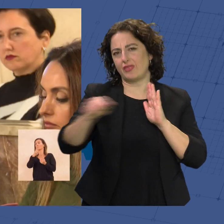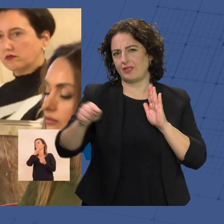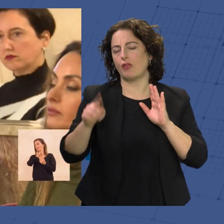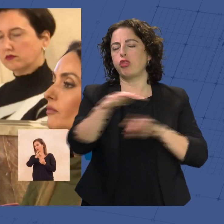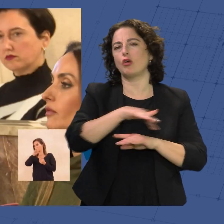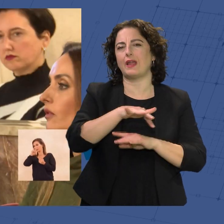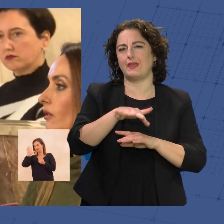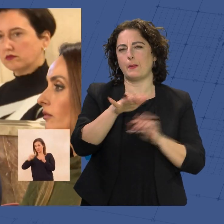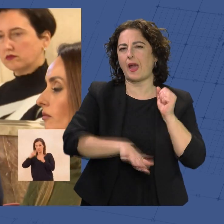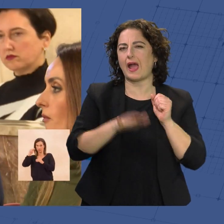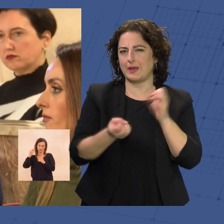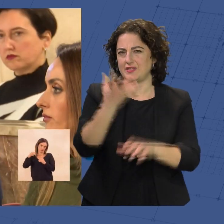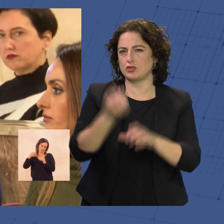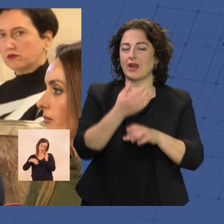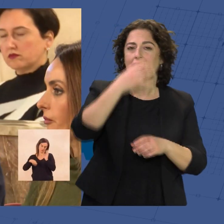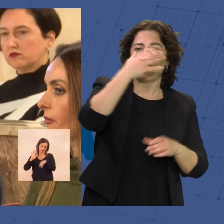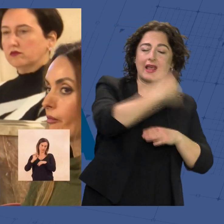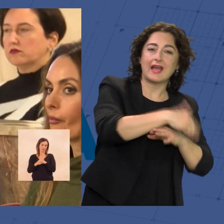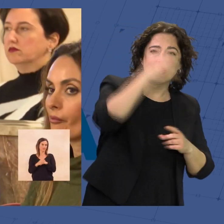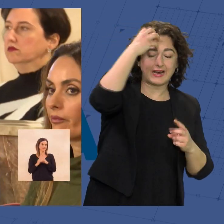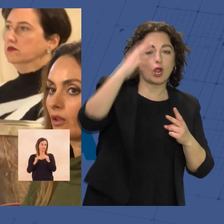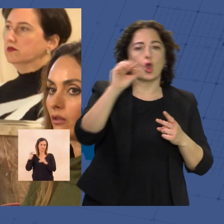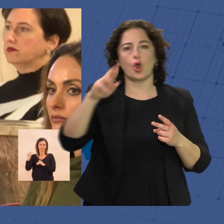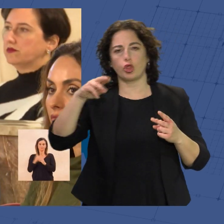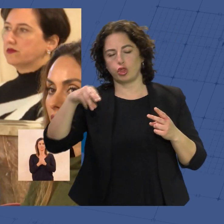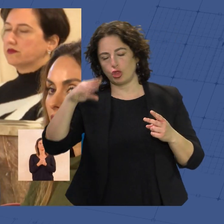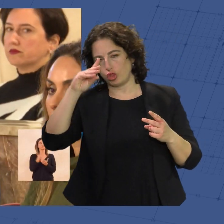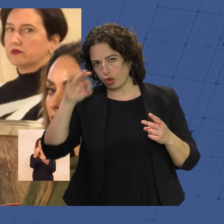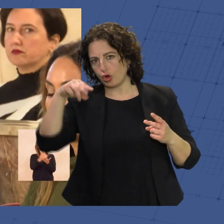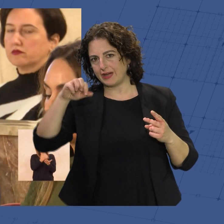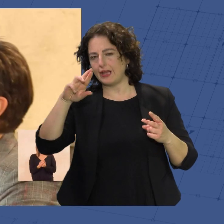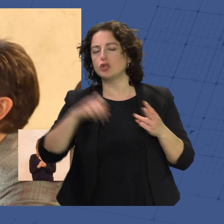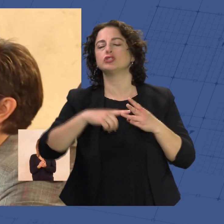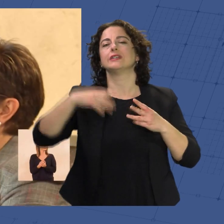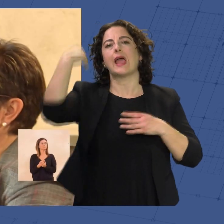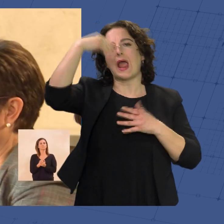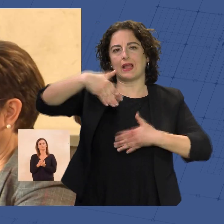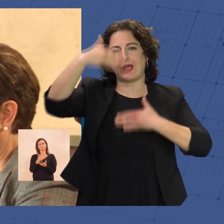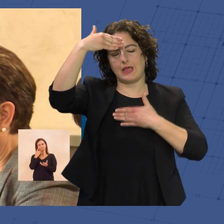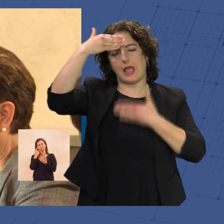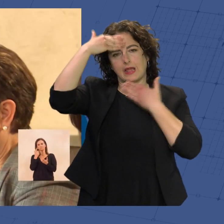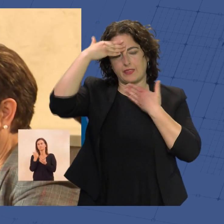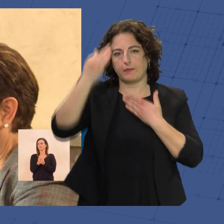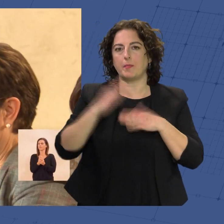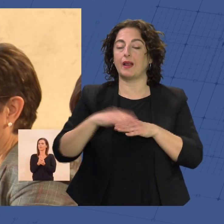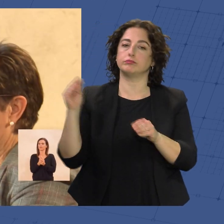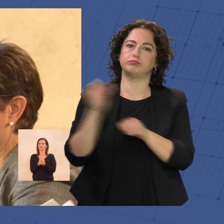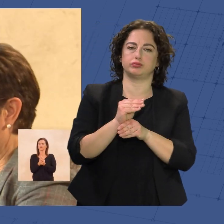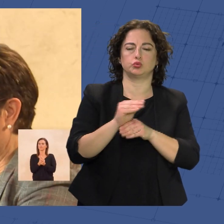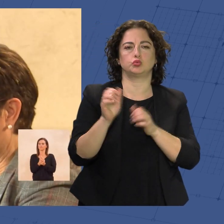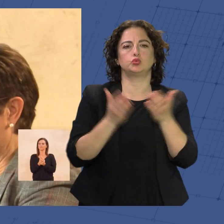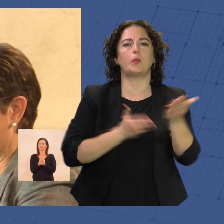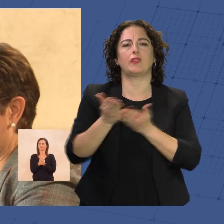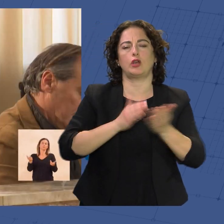emisiones entre la calle Reina, Cordoneros y la Alcazaba. Trámite necesario para disponer de subvenciones europeas que